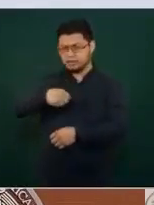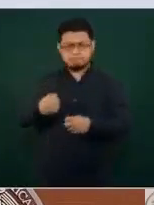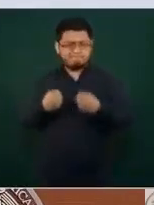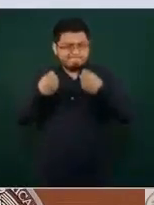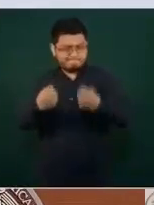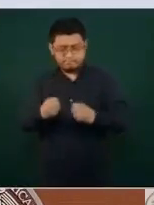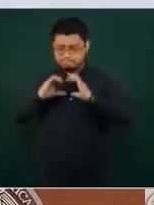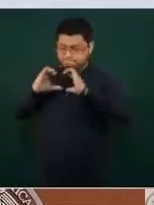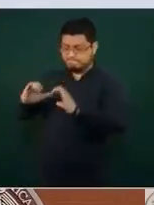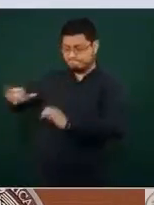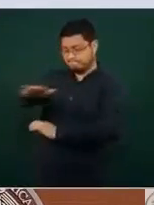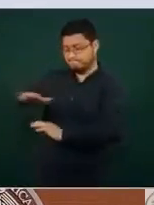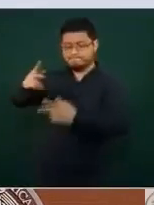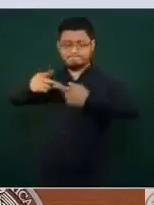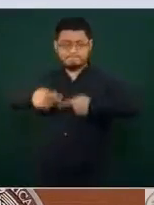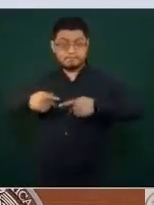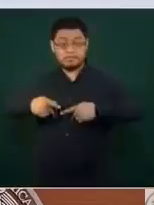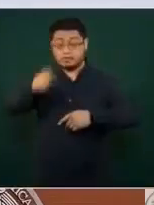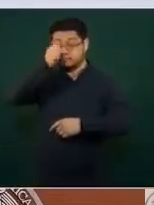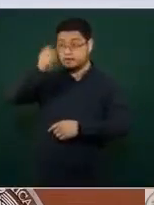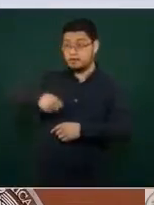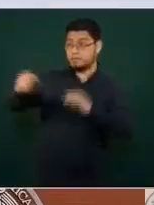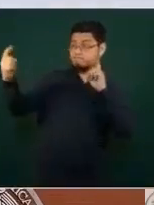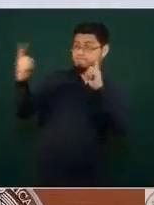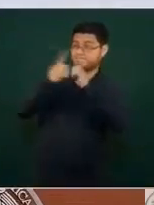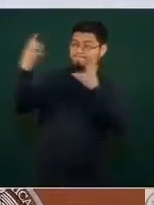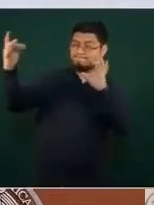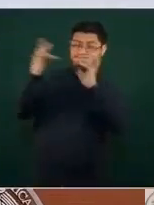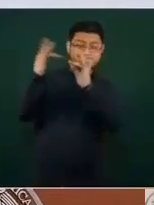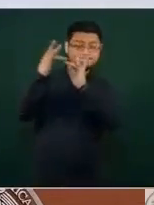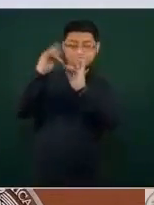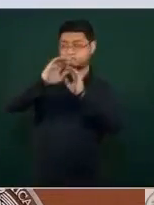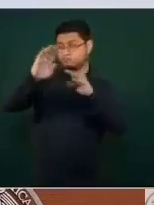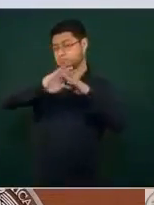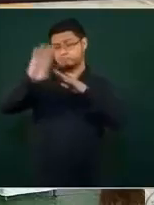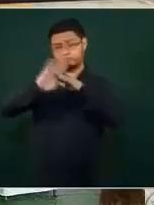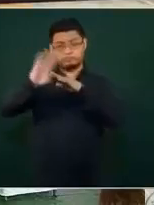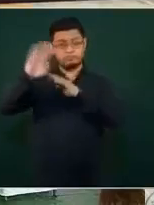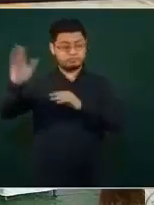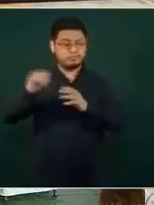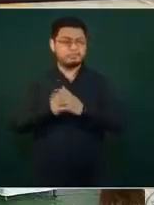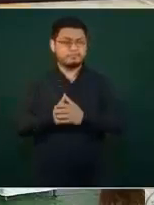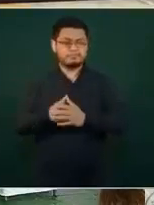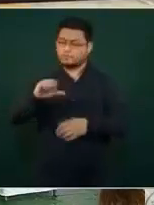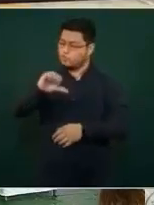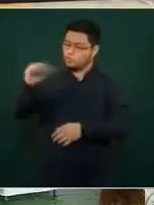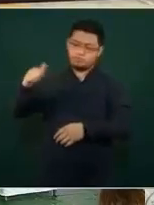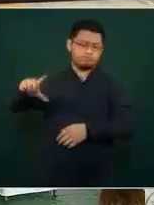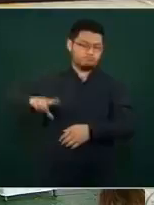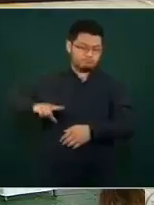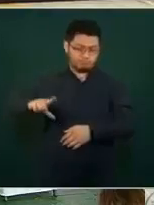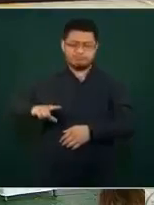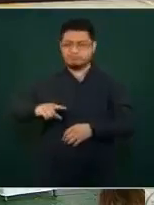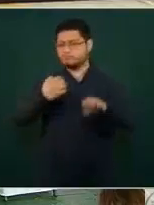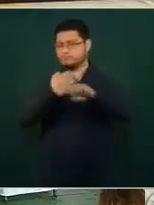Protección Ciudadana, con la Secretaría de Relaciones Exteriores y también con los gobiernos de los estados y los